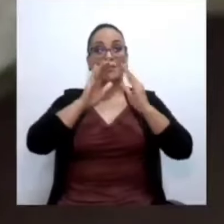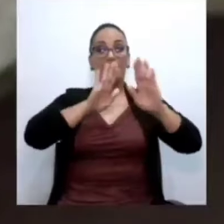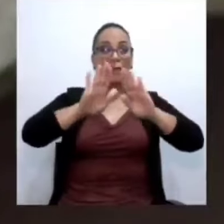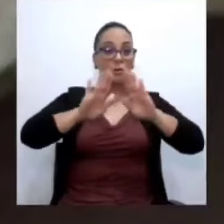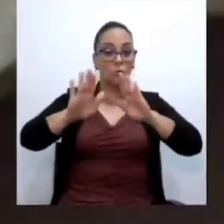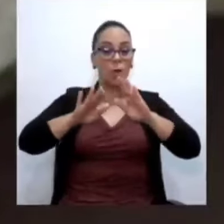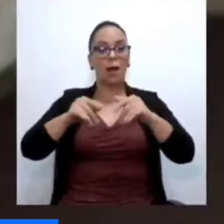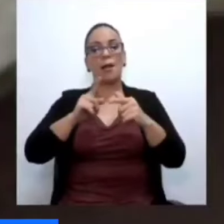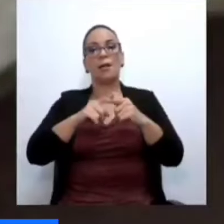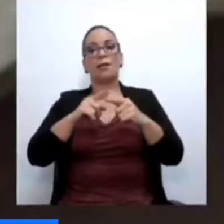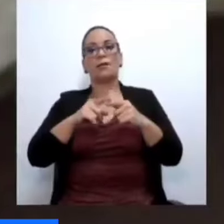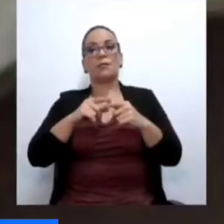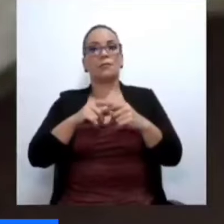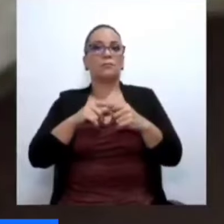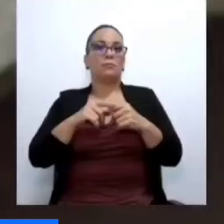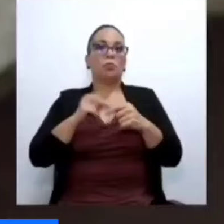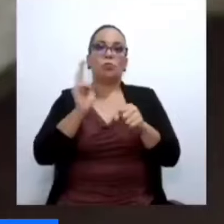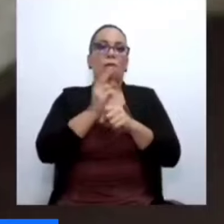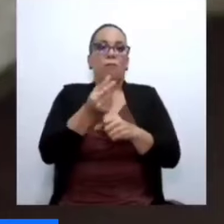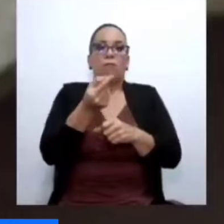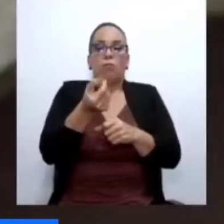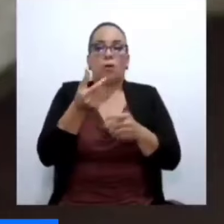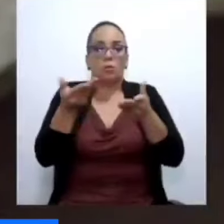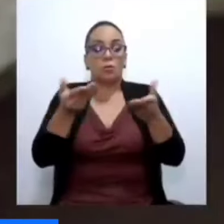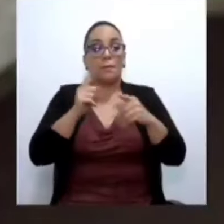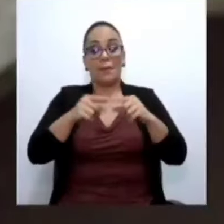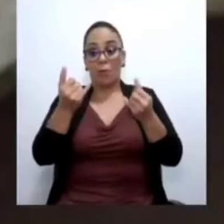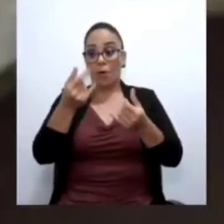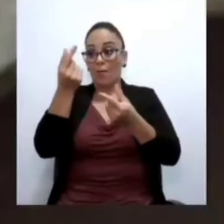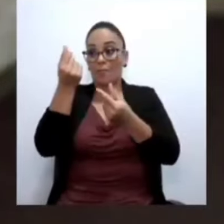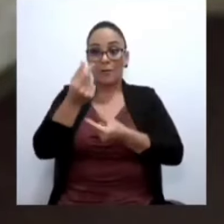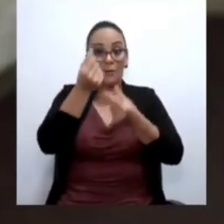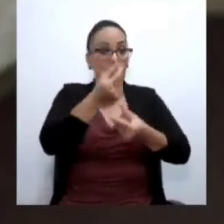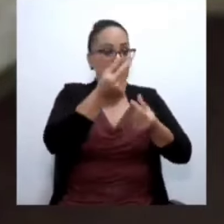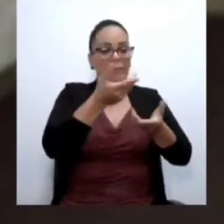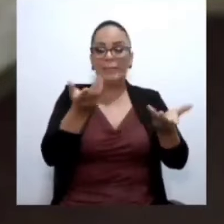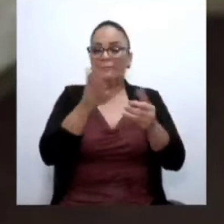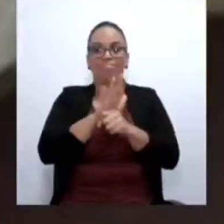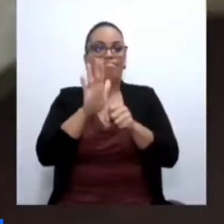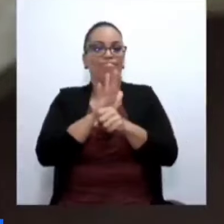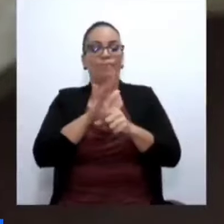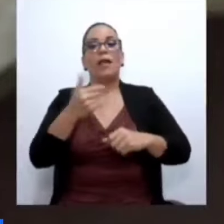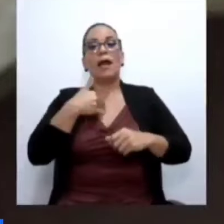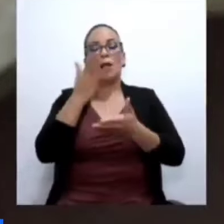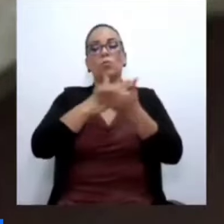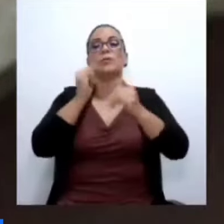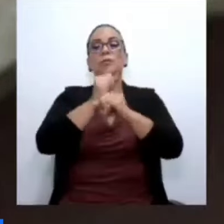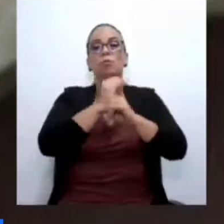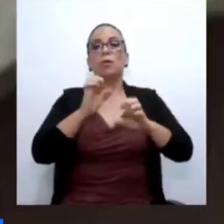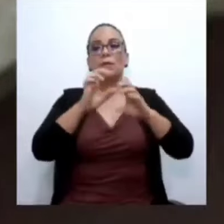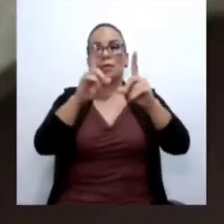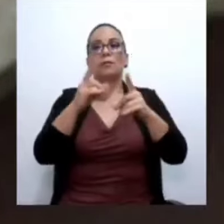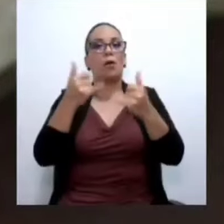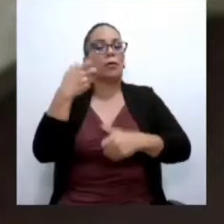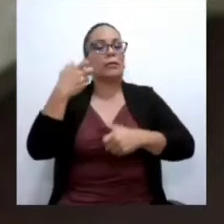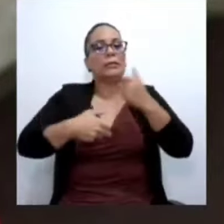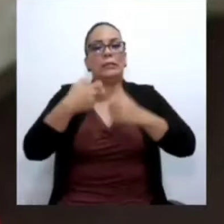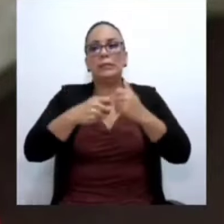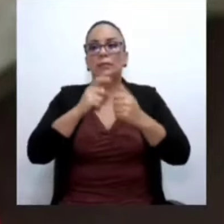un consumo mínimo, pero ahora el presupuesto no alcanza. Hay centros educativos que literalmente están en crisis.